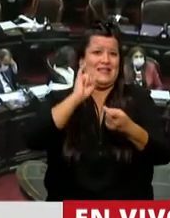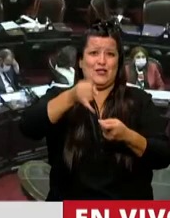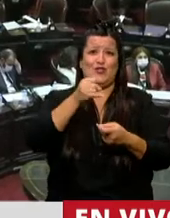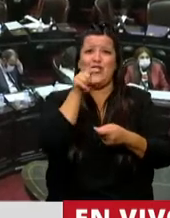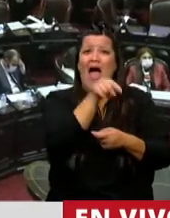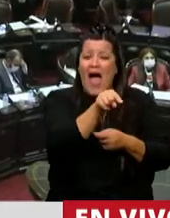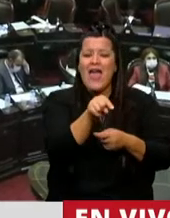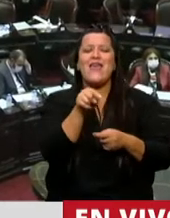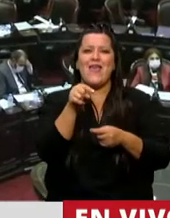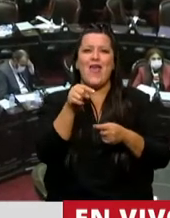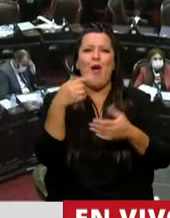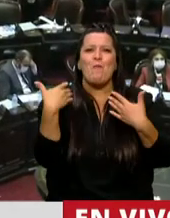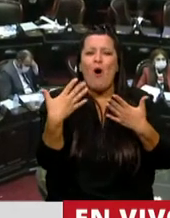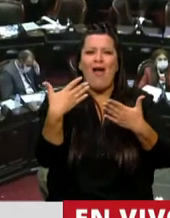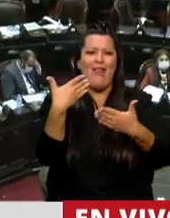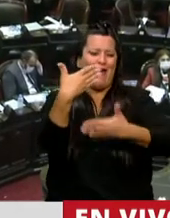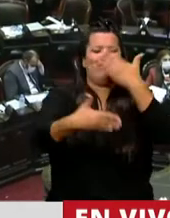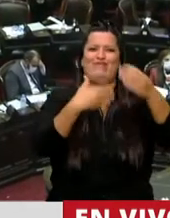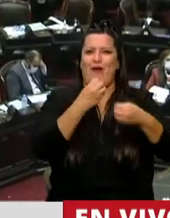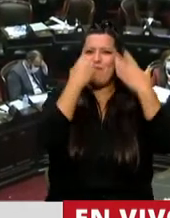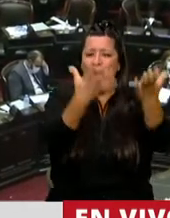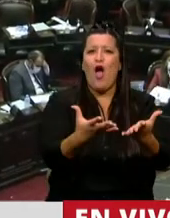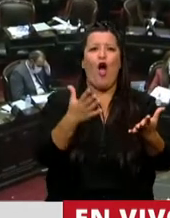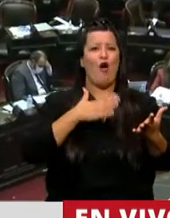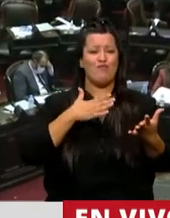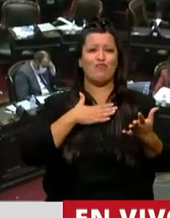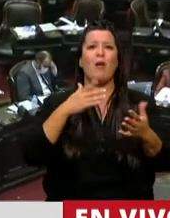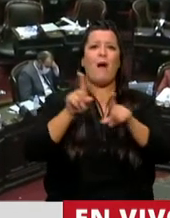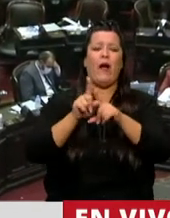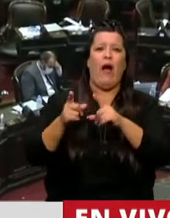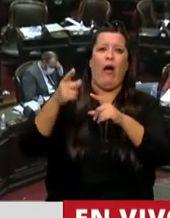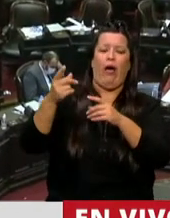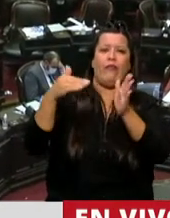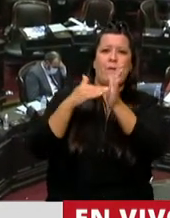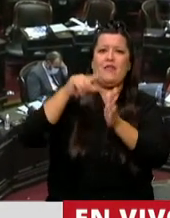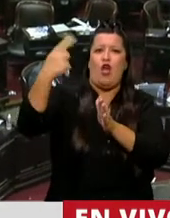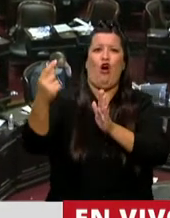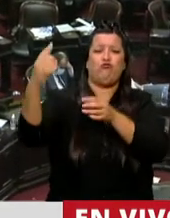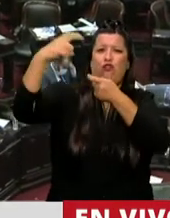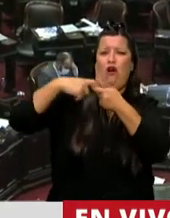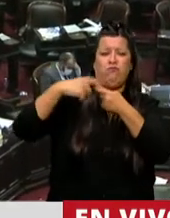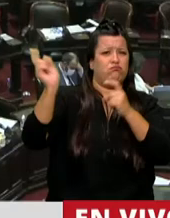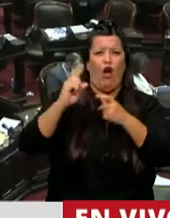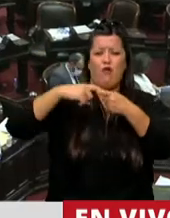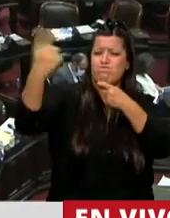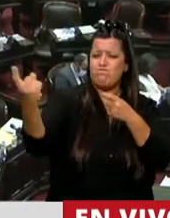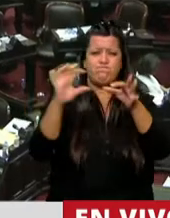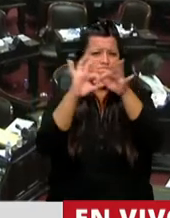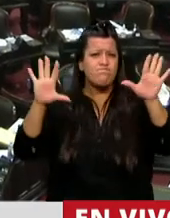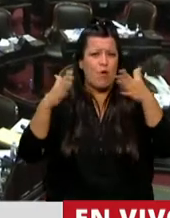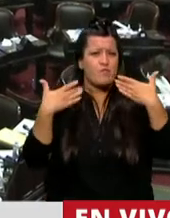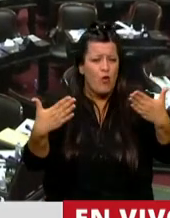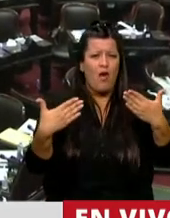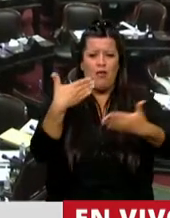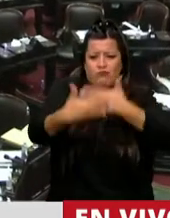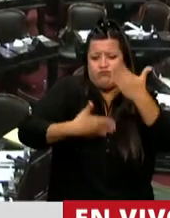salto que supone pasar de ser un país dependiente para tener un grado suficiente de autodeterminación como para poder